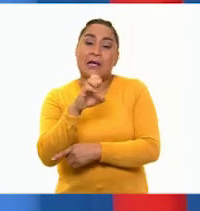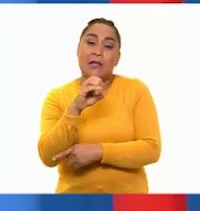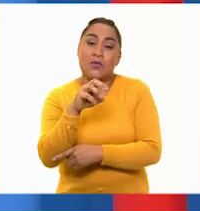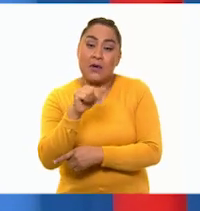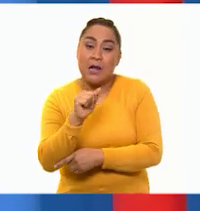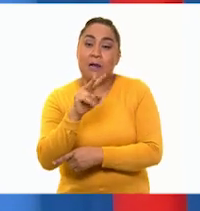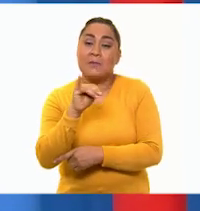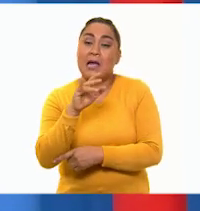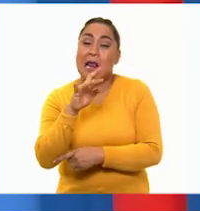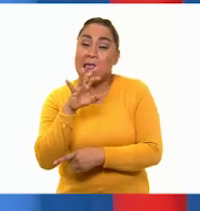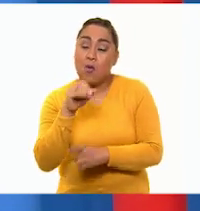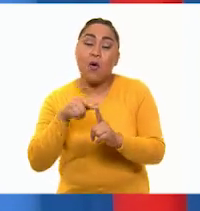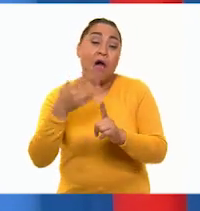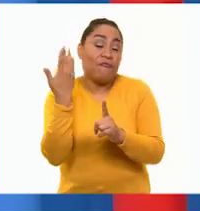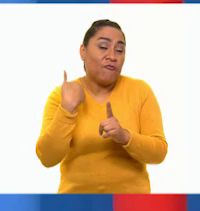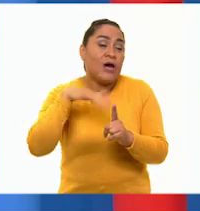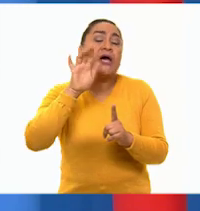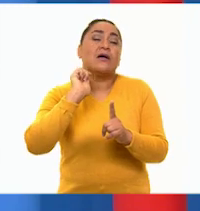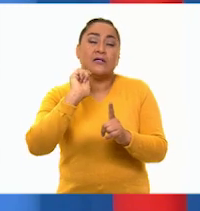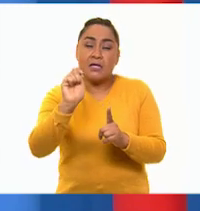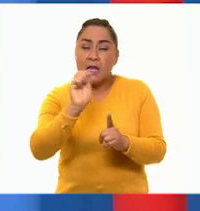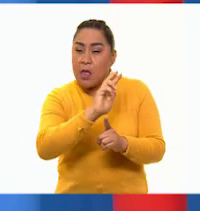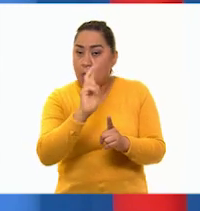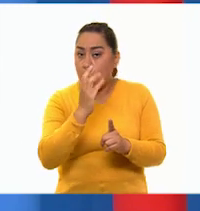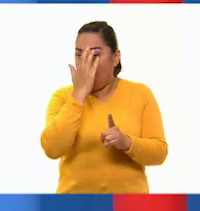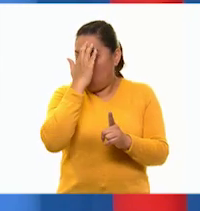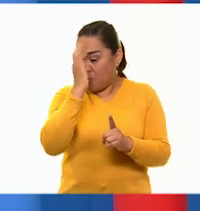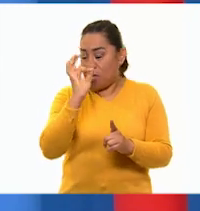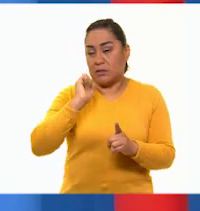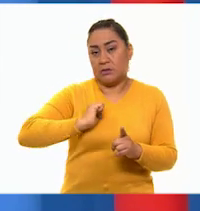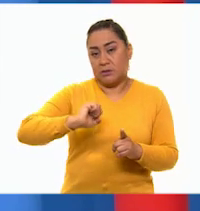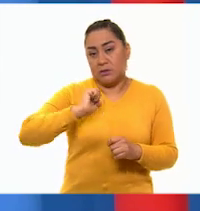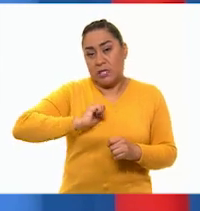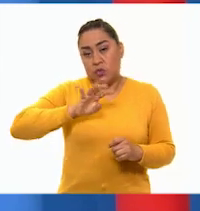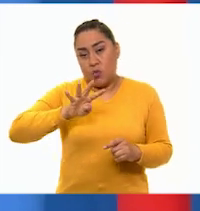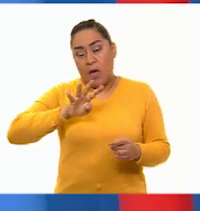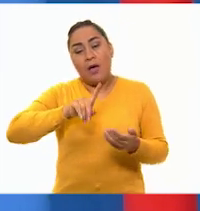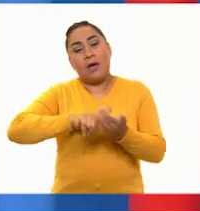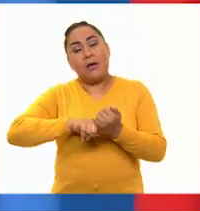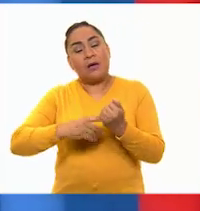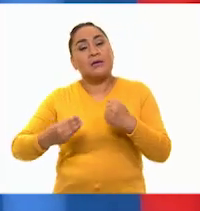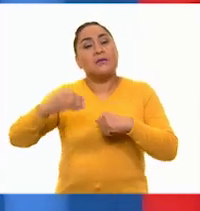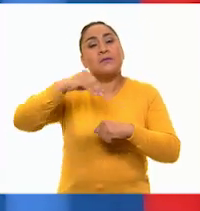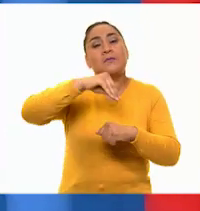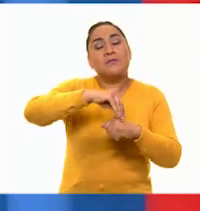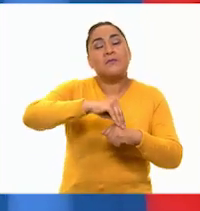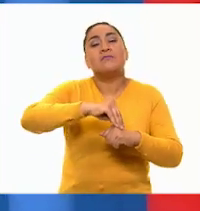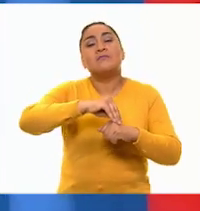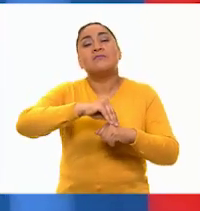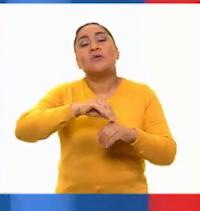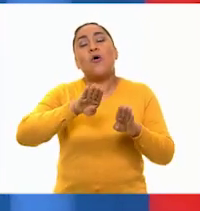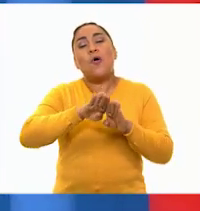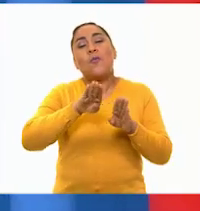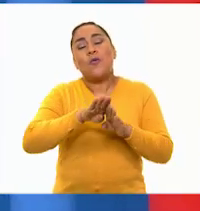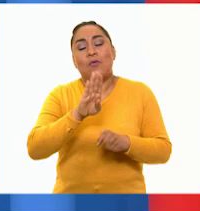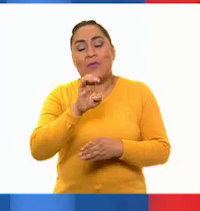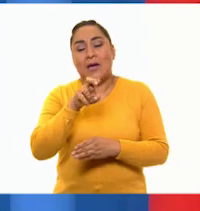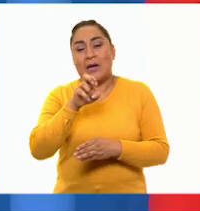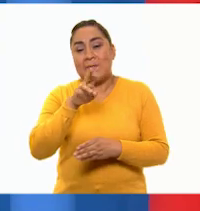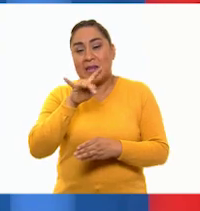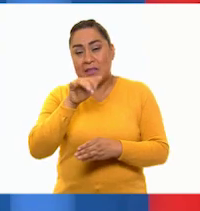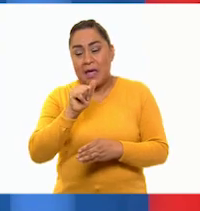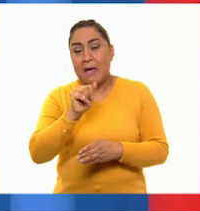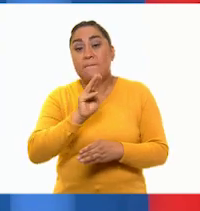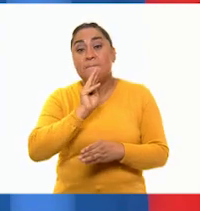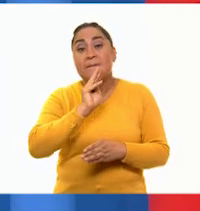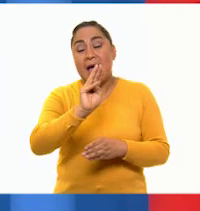Vicario, quien fue reconocida desde el siglo XIX como benemérita madre de la patria por su participación en